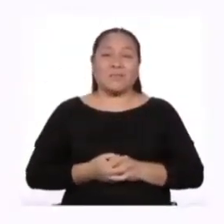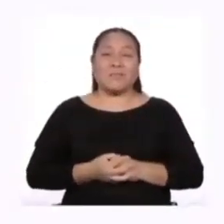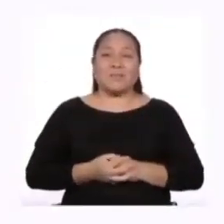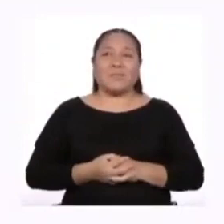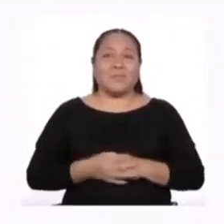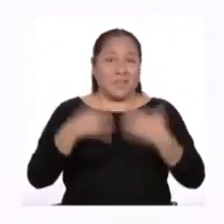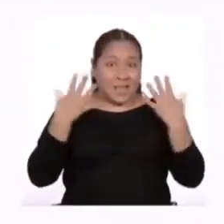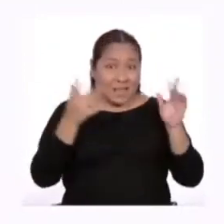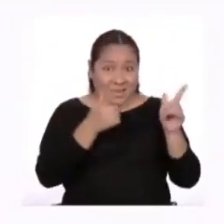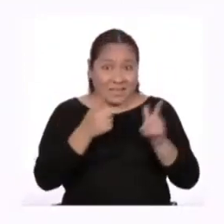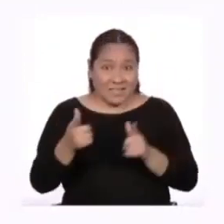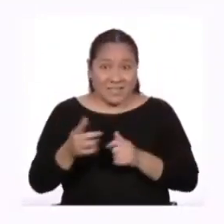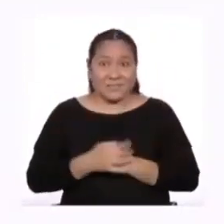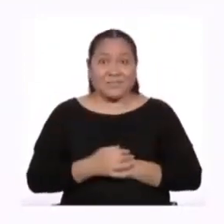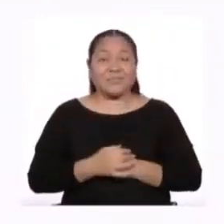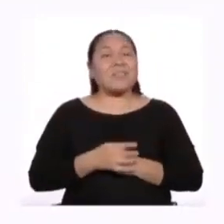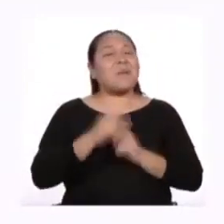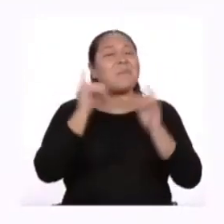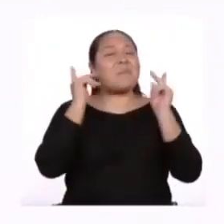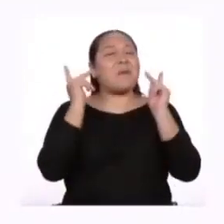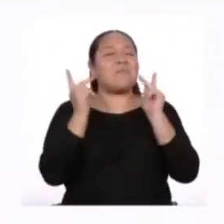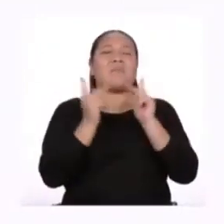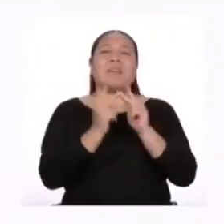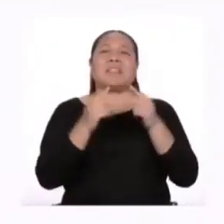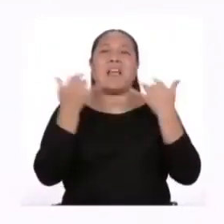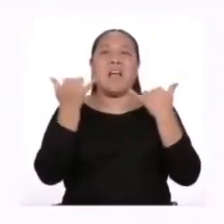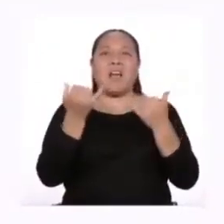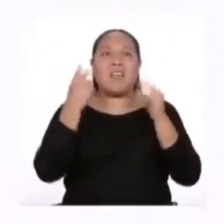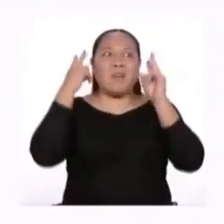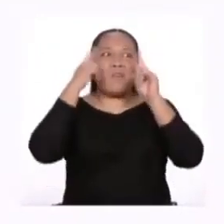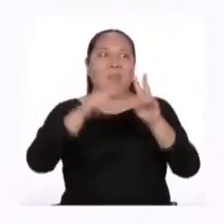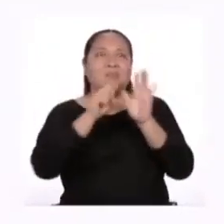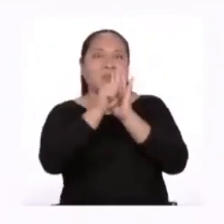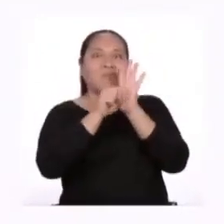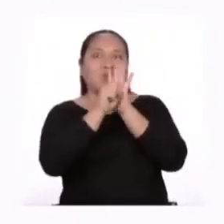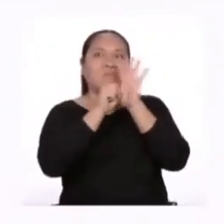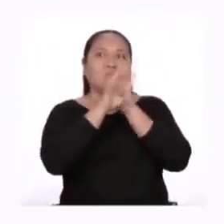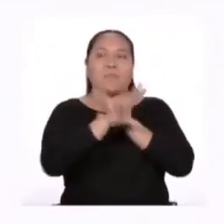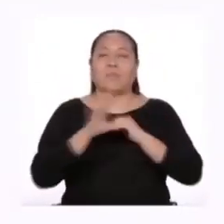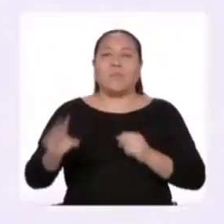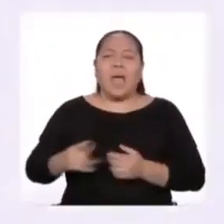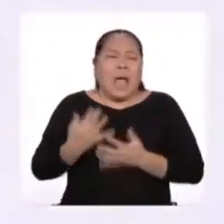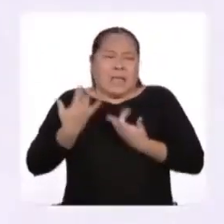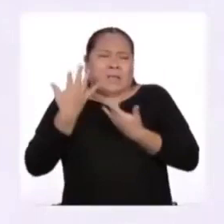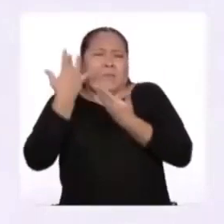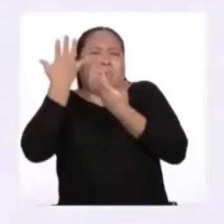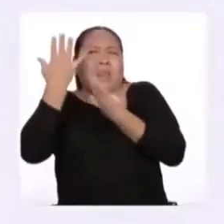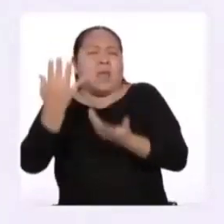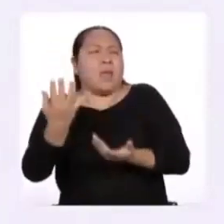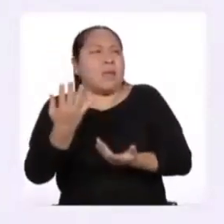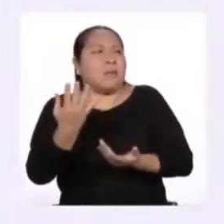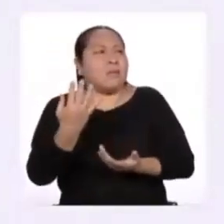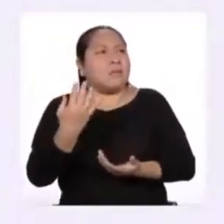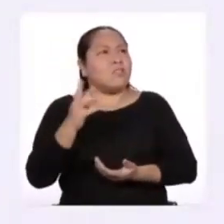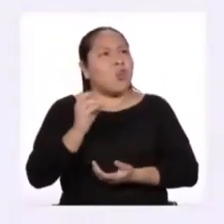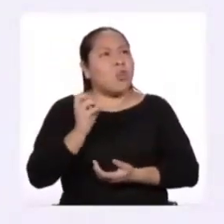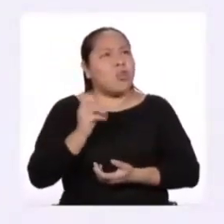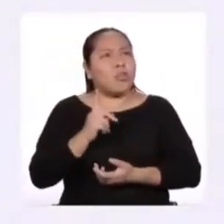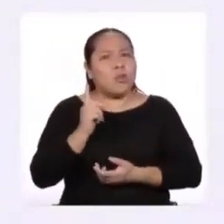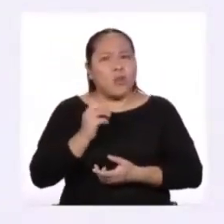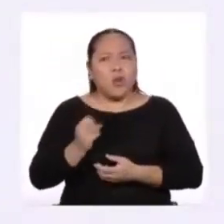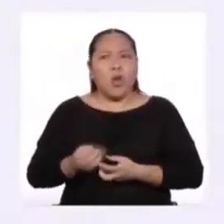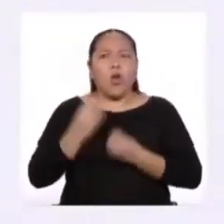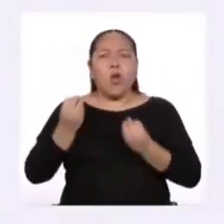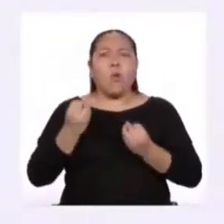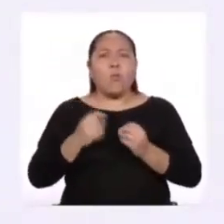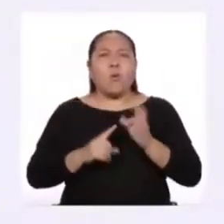¿Lo tienen? ¡Excelente! Entonces, ¡vamos con el video! ¡Espera! ¡Rodrigo! ¿Cómo es posible que